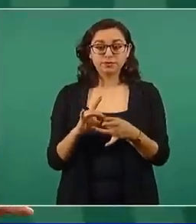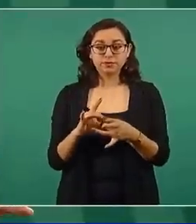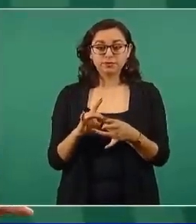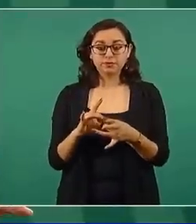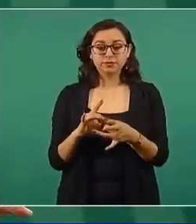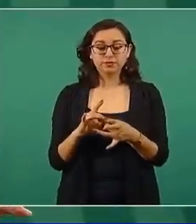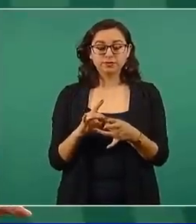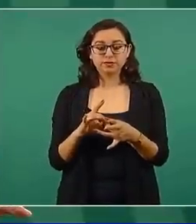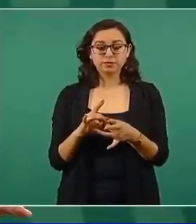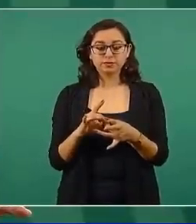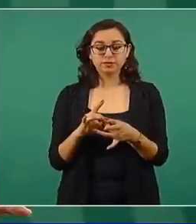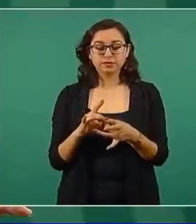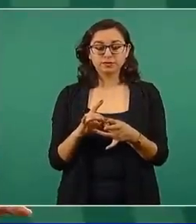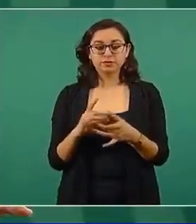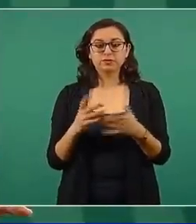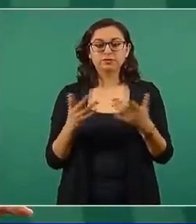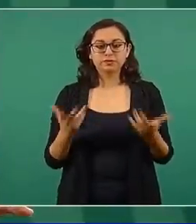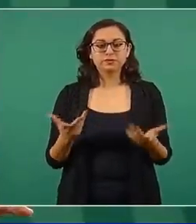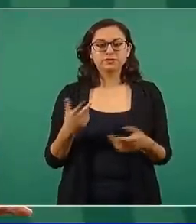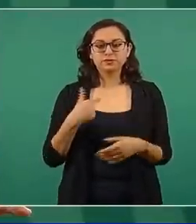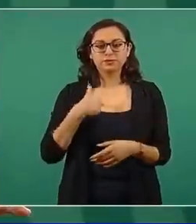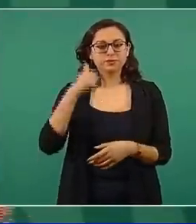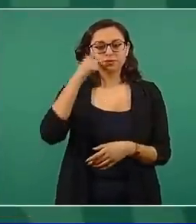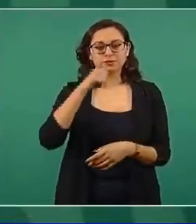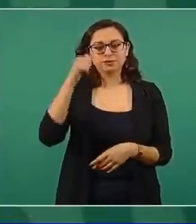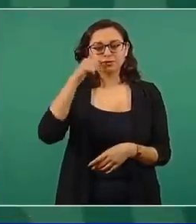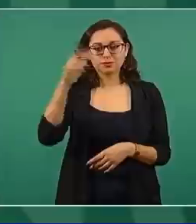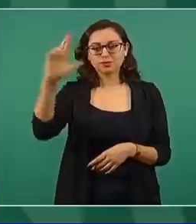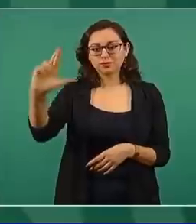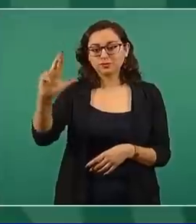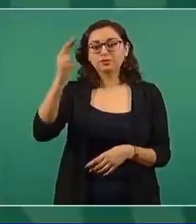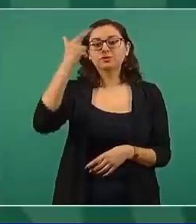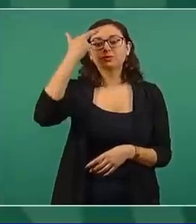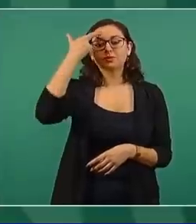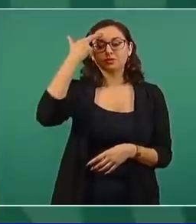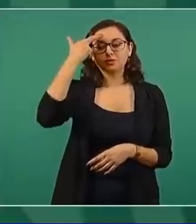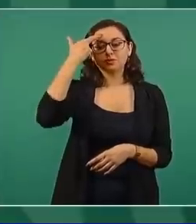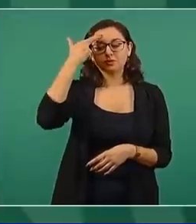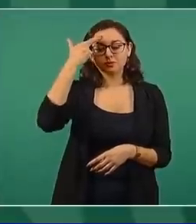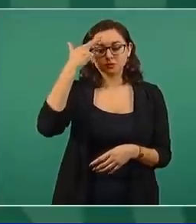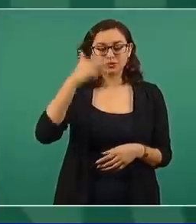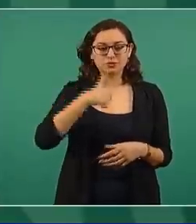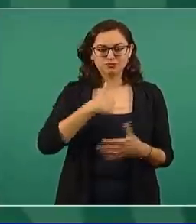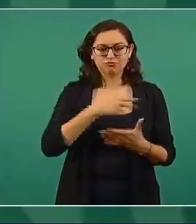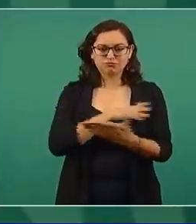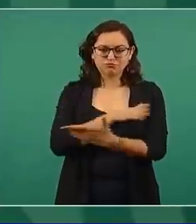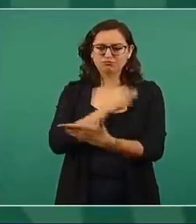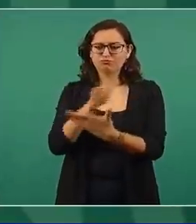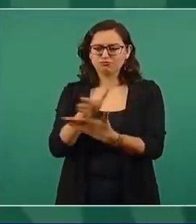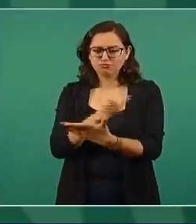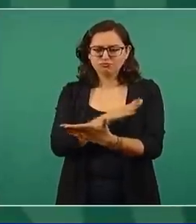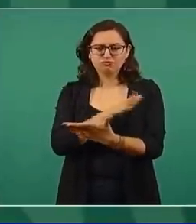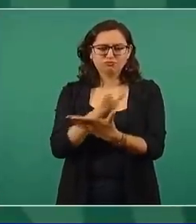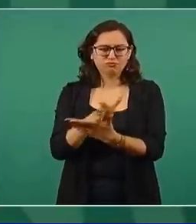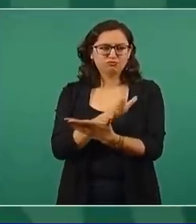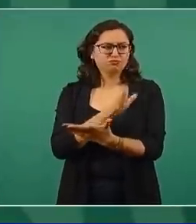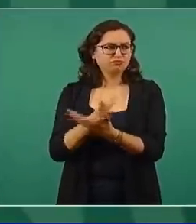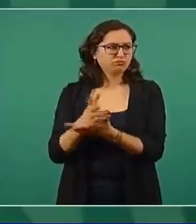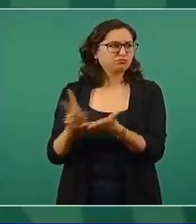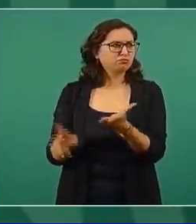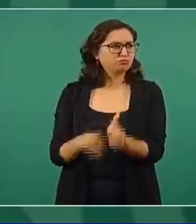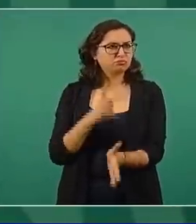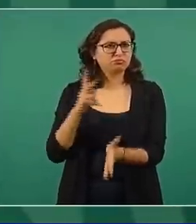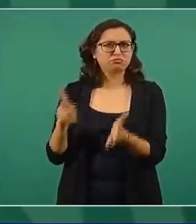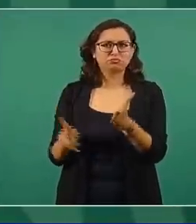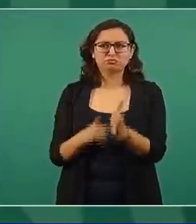que los recuerdo mucho, he ido a Cozoleacaque, pues yo creo que